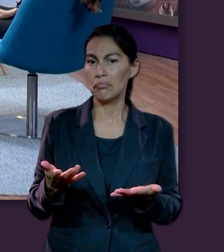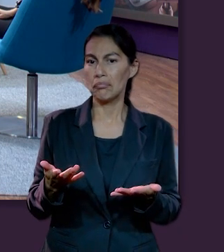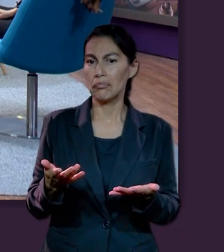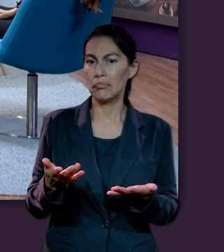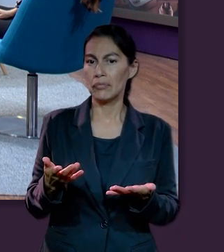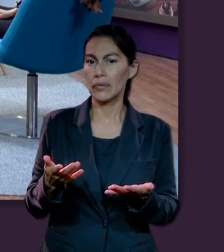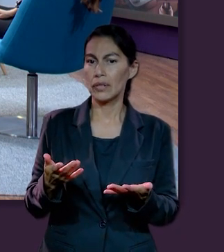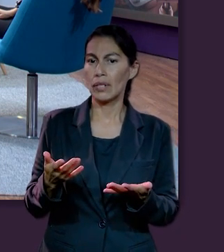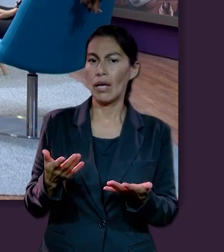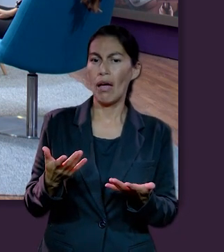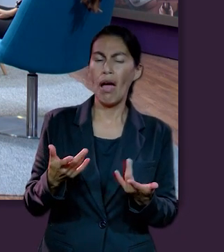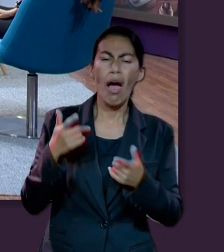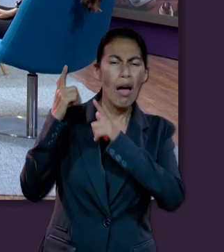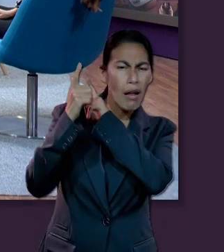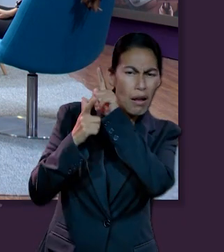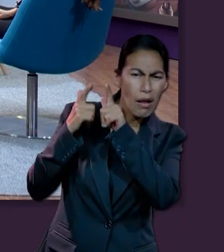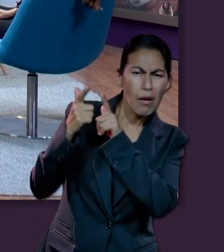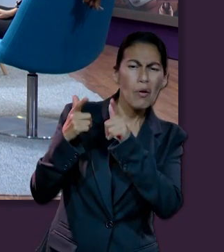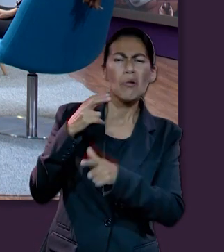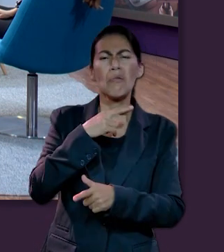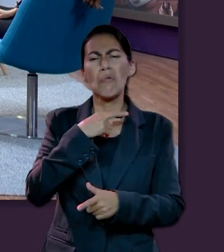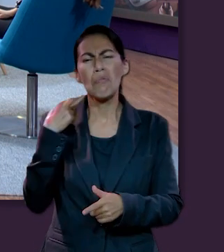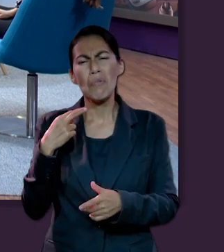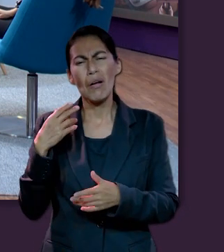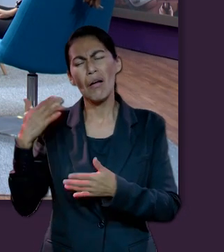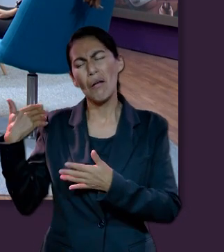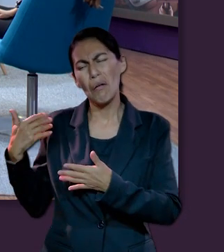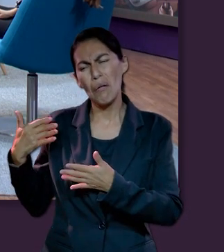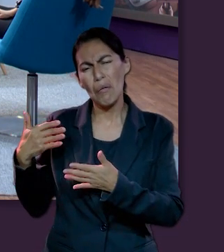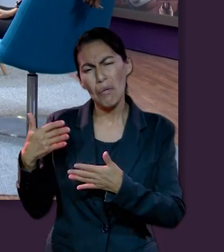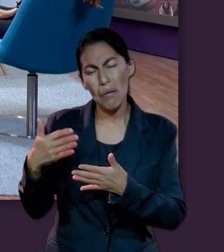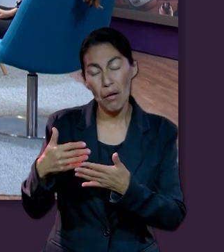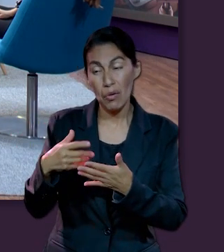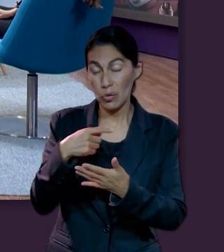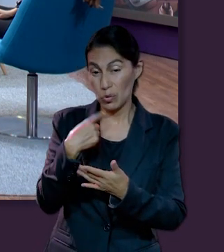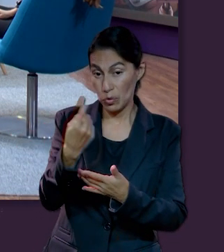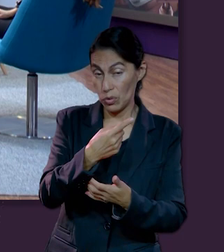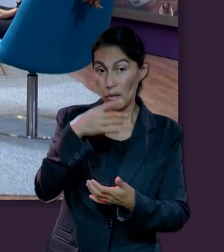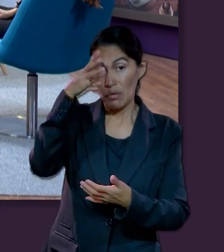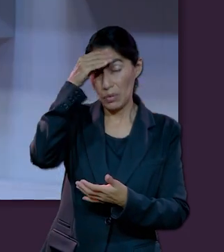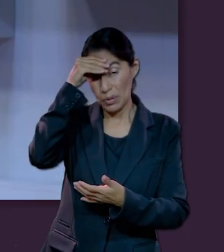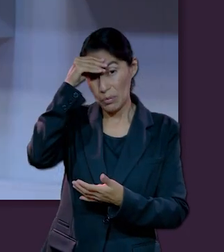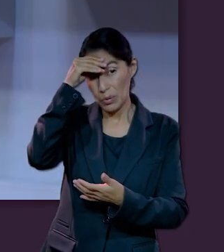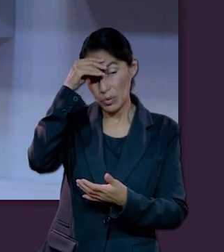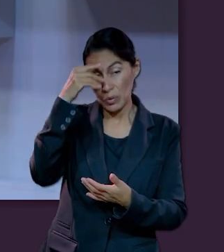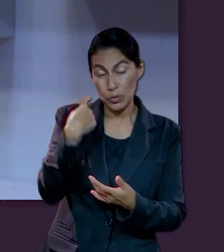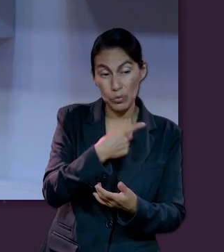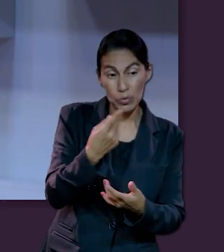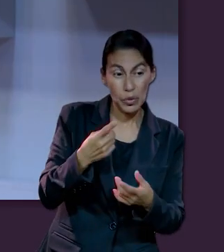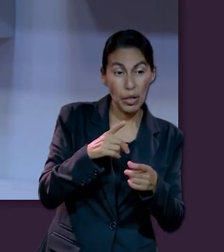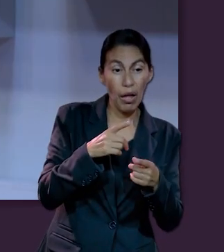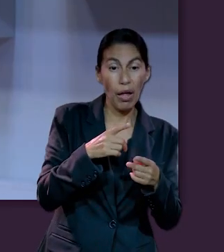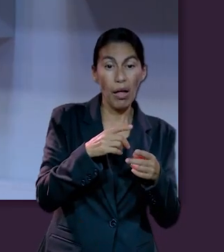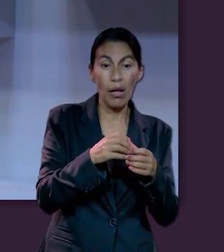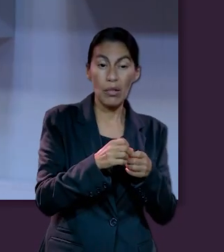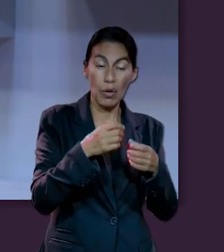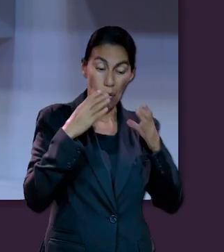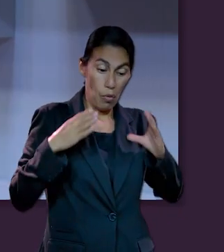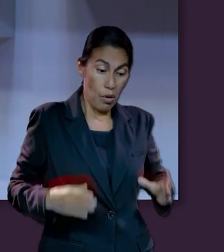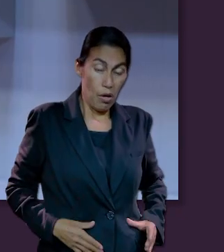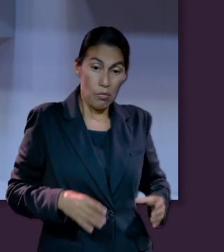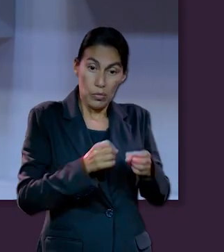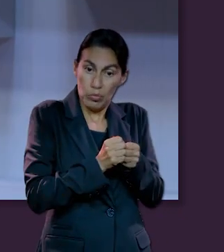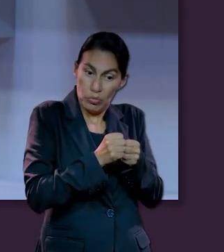Ciertamente, gracias a la cultura griega y romana y todo lo que hemos aprendido de ellos, tendemos a dividir mucho